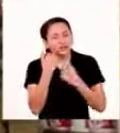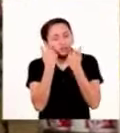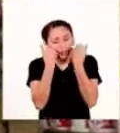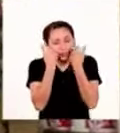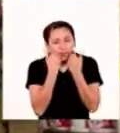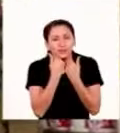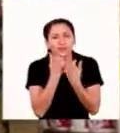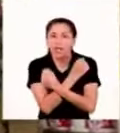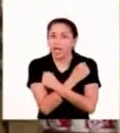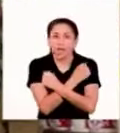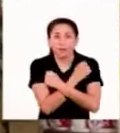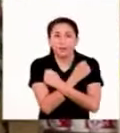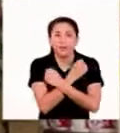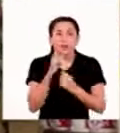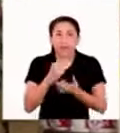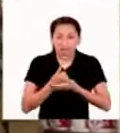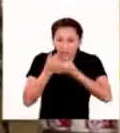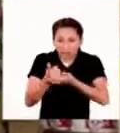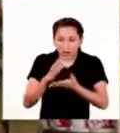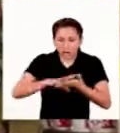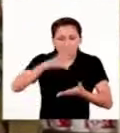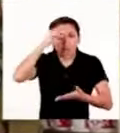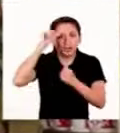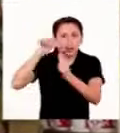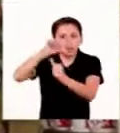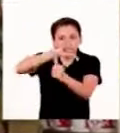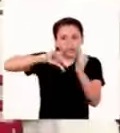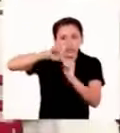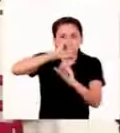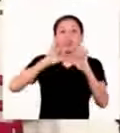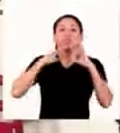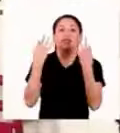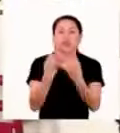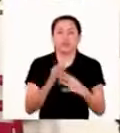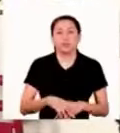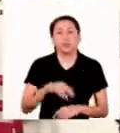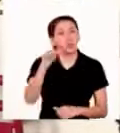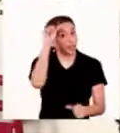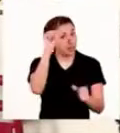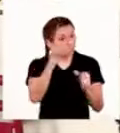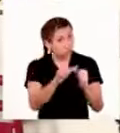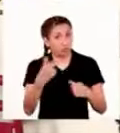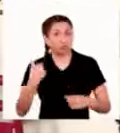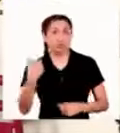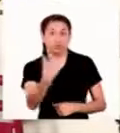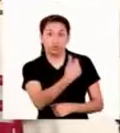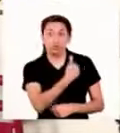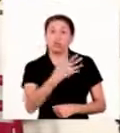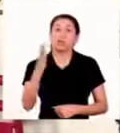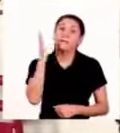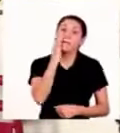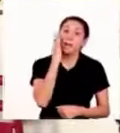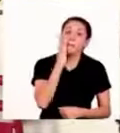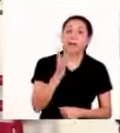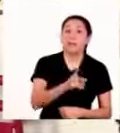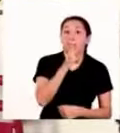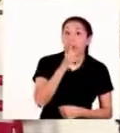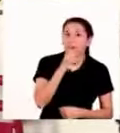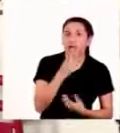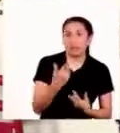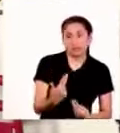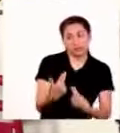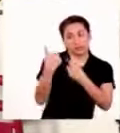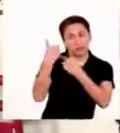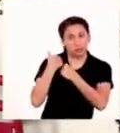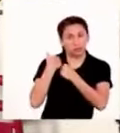ternura la alegría nos ayudan a aprender juntos en familia recuerden que nosotras las madres y los padres